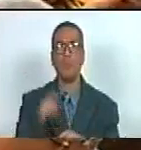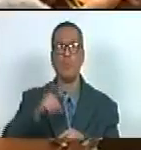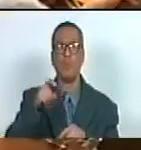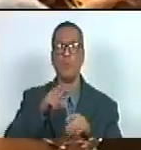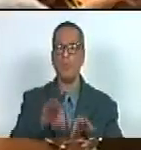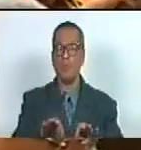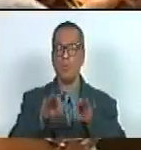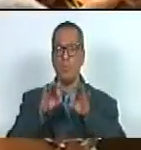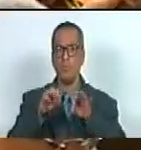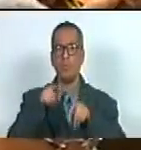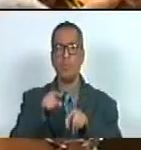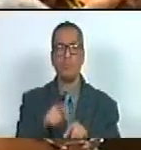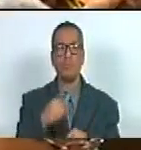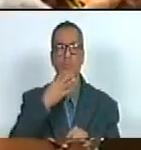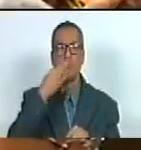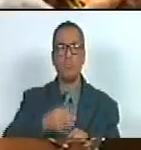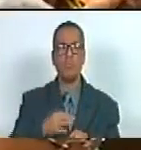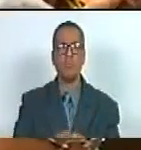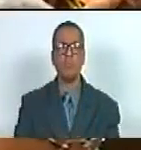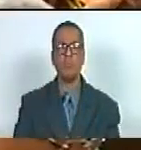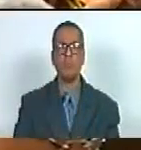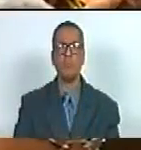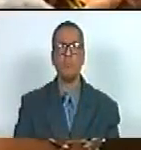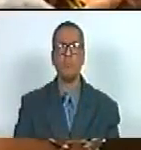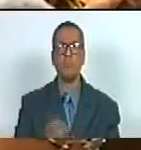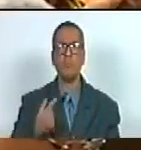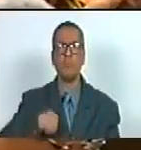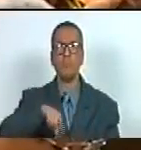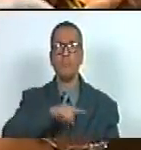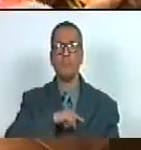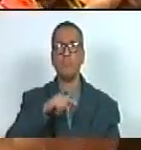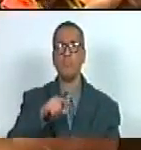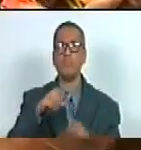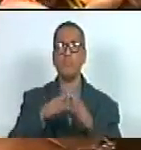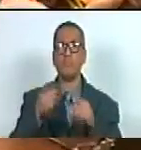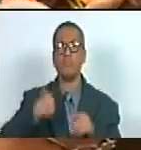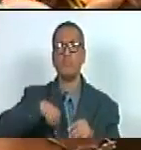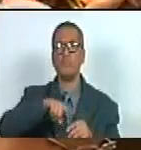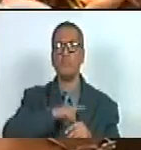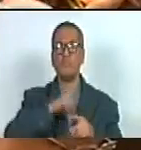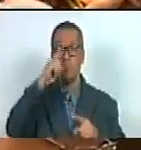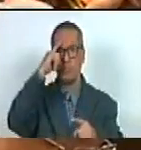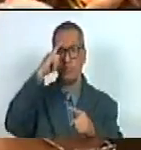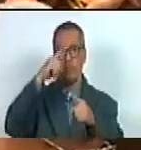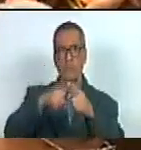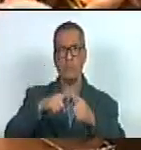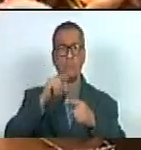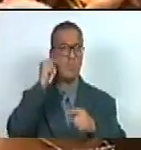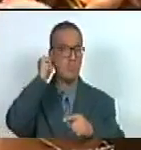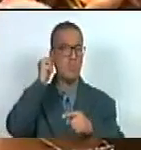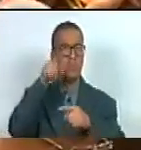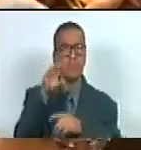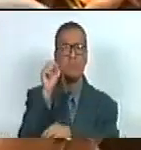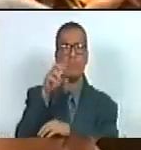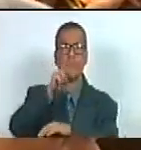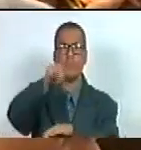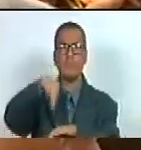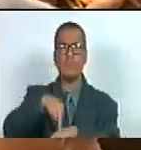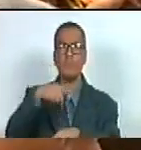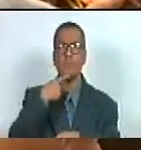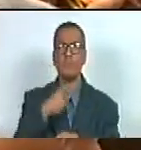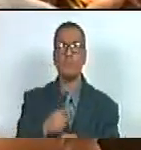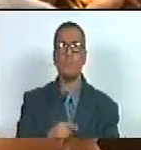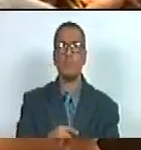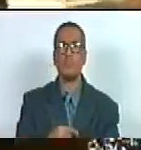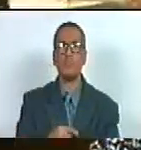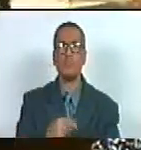especiales esa debe ser querida carolina nuestro desafío como mujeres parlamentarias de no